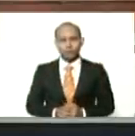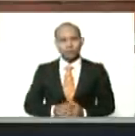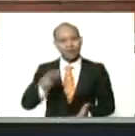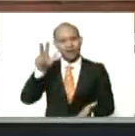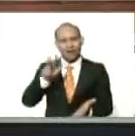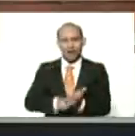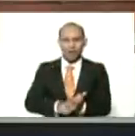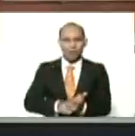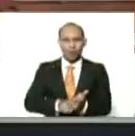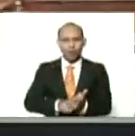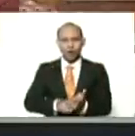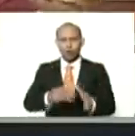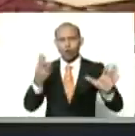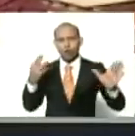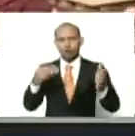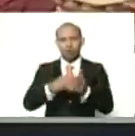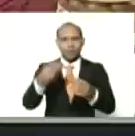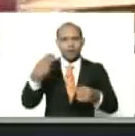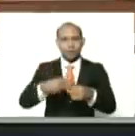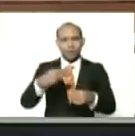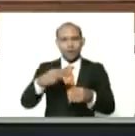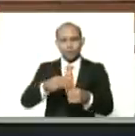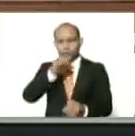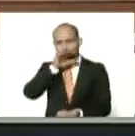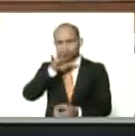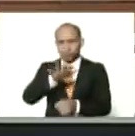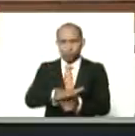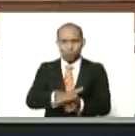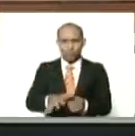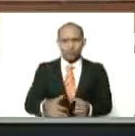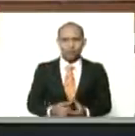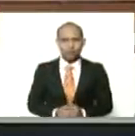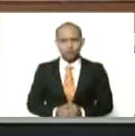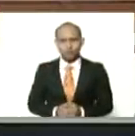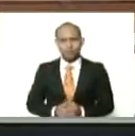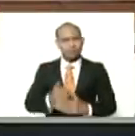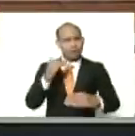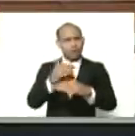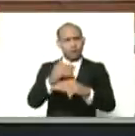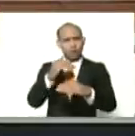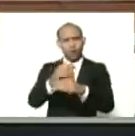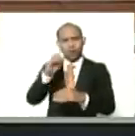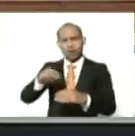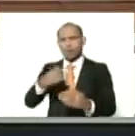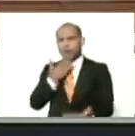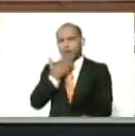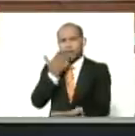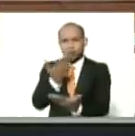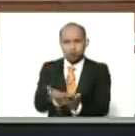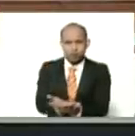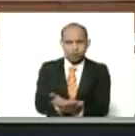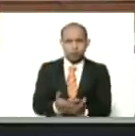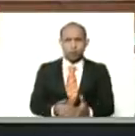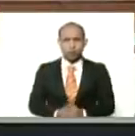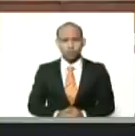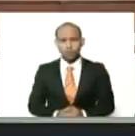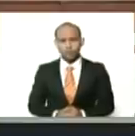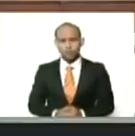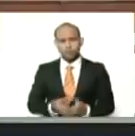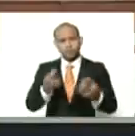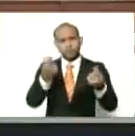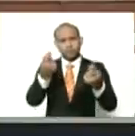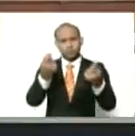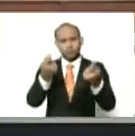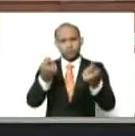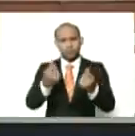aprobado los 8 mil petros, cúmplase, igualmente me están solicitando, recursos